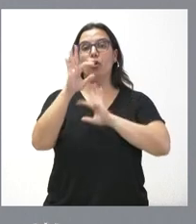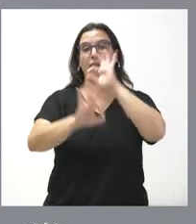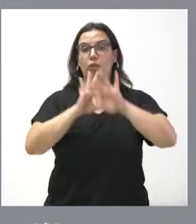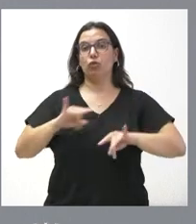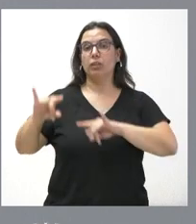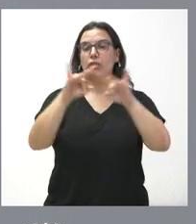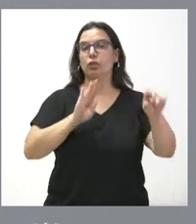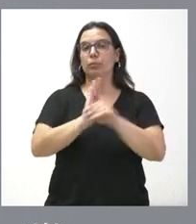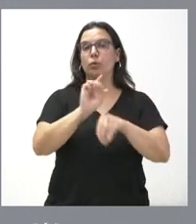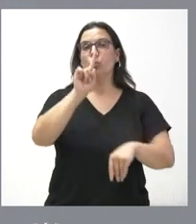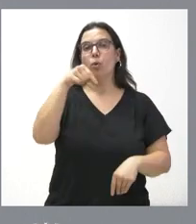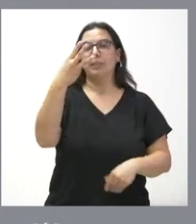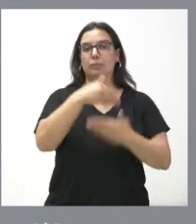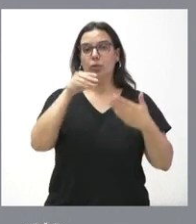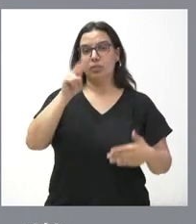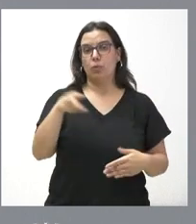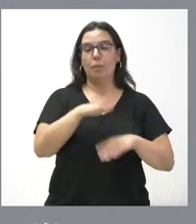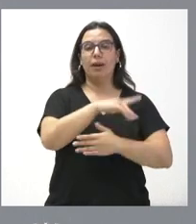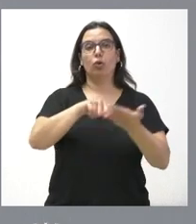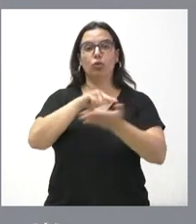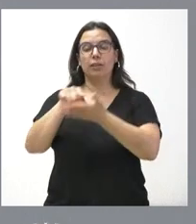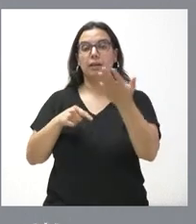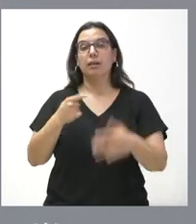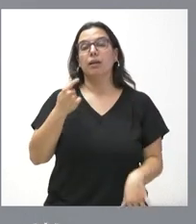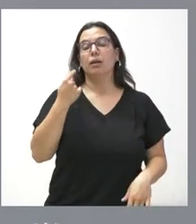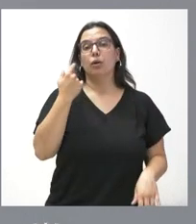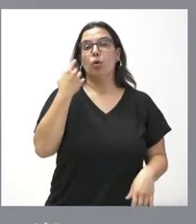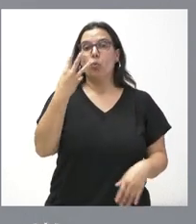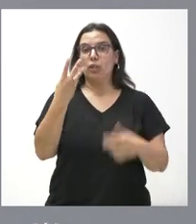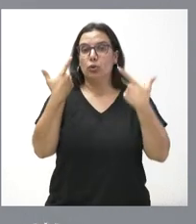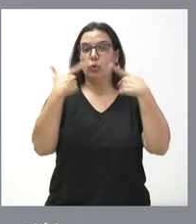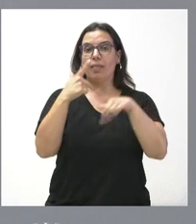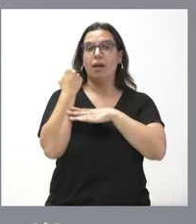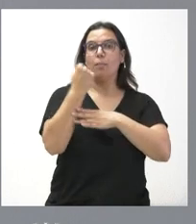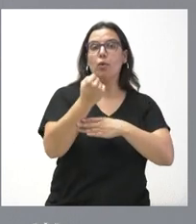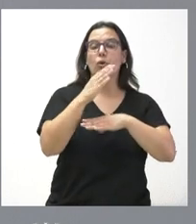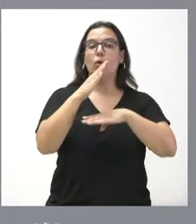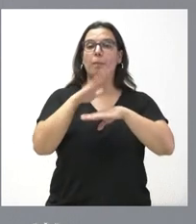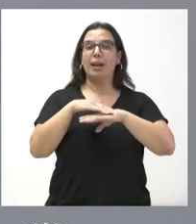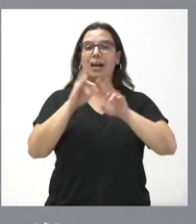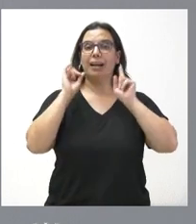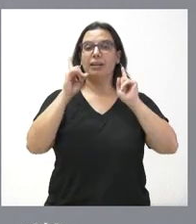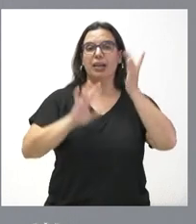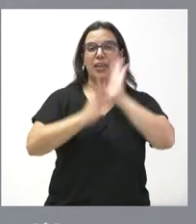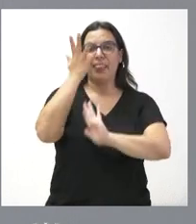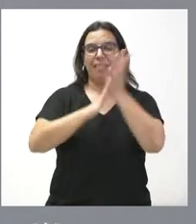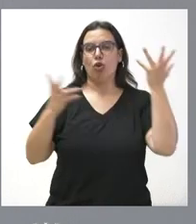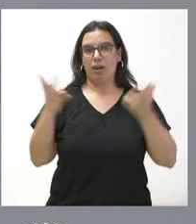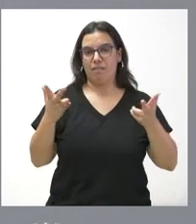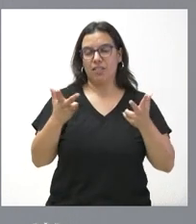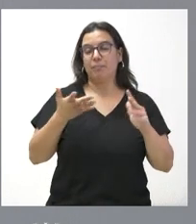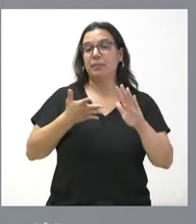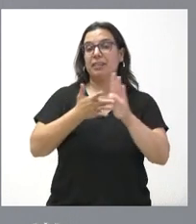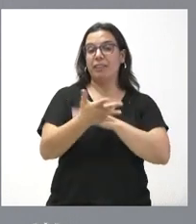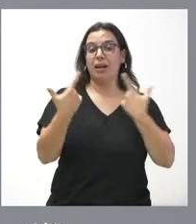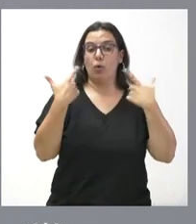destina 1,3 millones de euros a la contratación de cuatro unidades de apoyo para incendios graves. Estamos hablando de